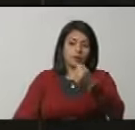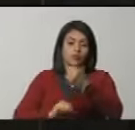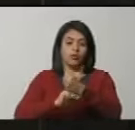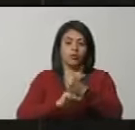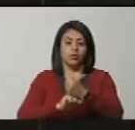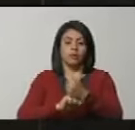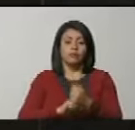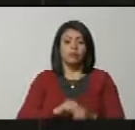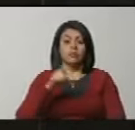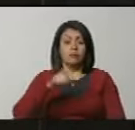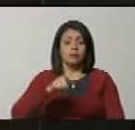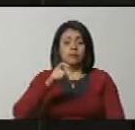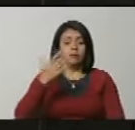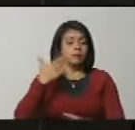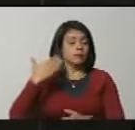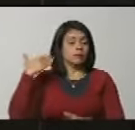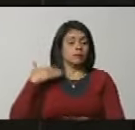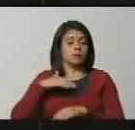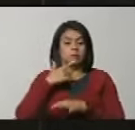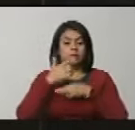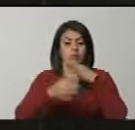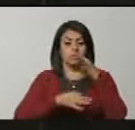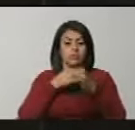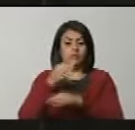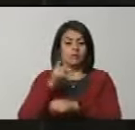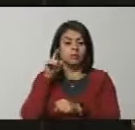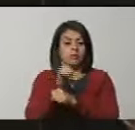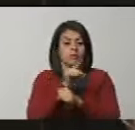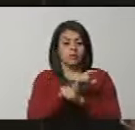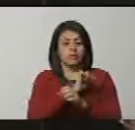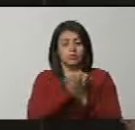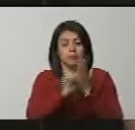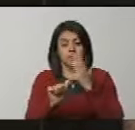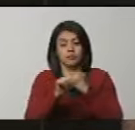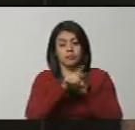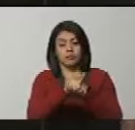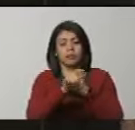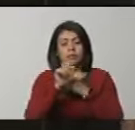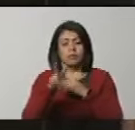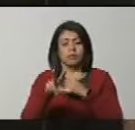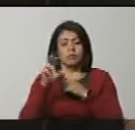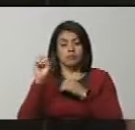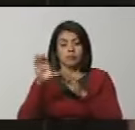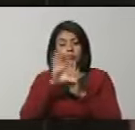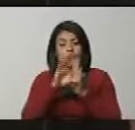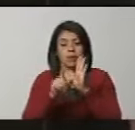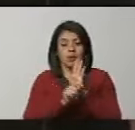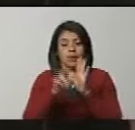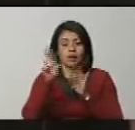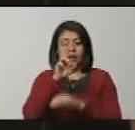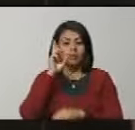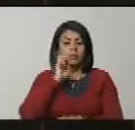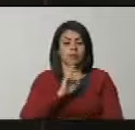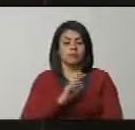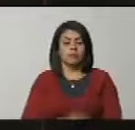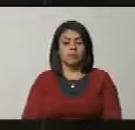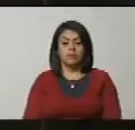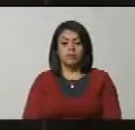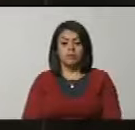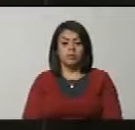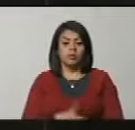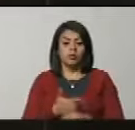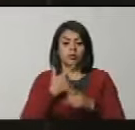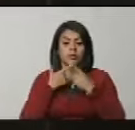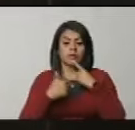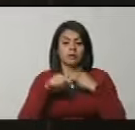que habíamos conversado anteriormente, señalando el artículo 130 de la Constitución de la República Bolivariana de Venezuela, con